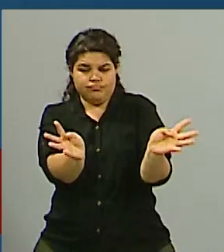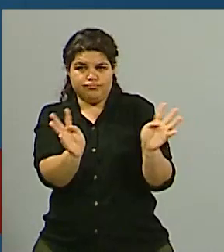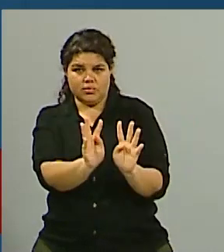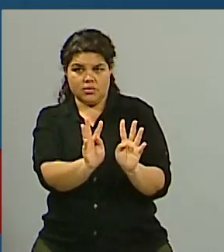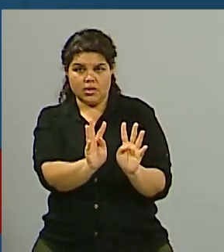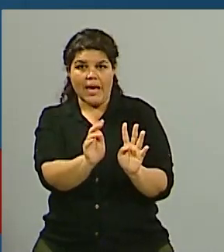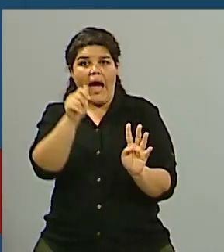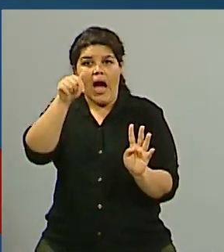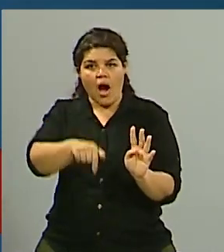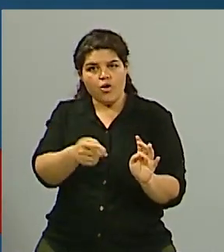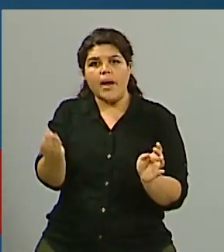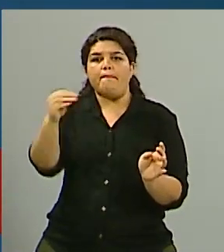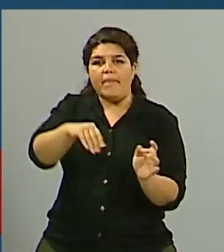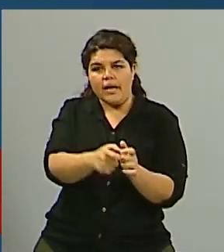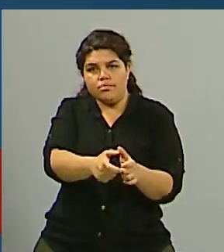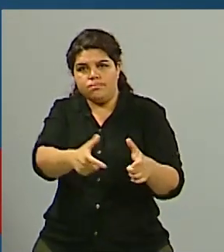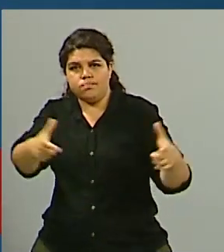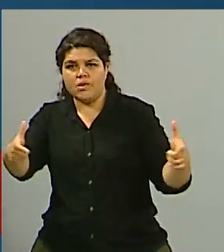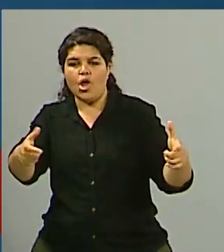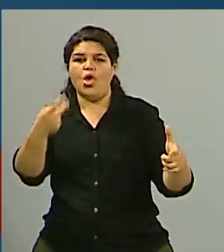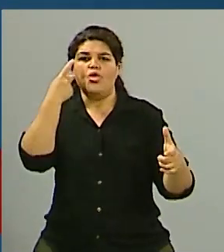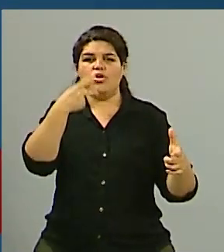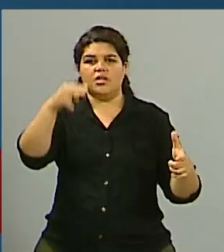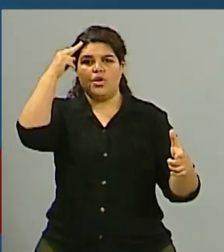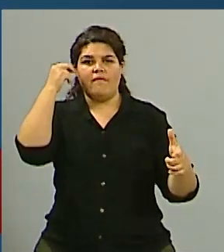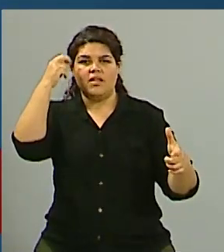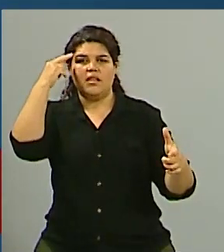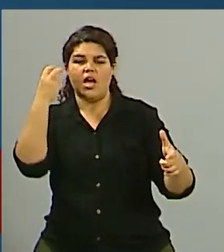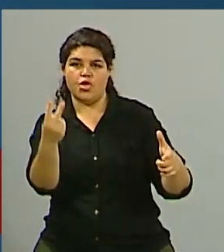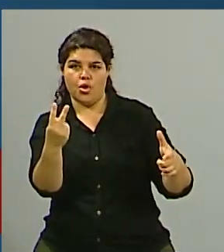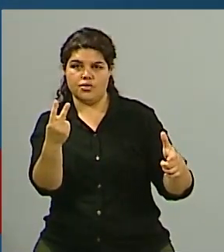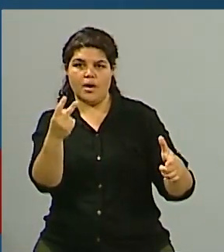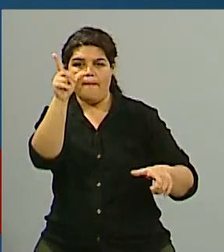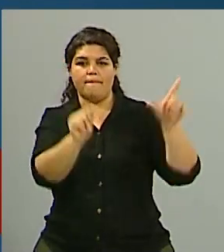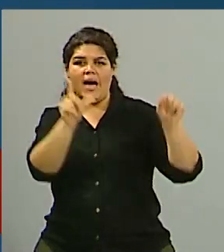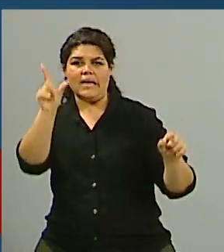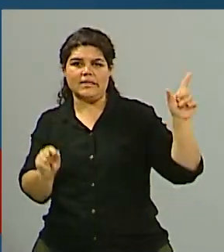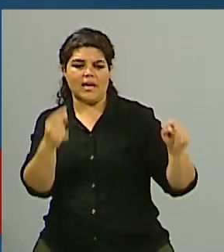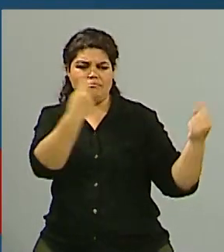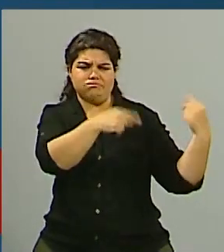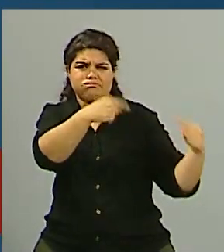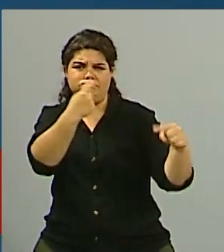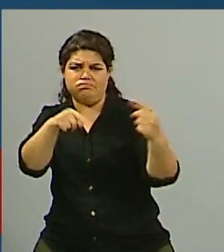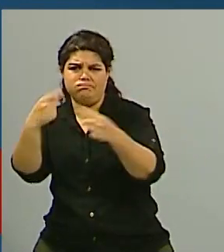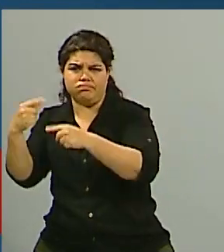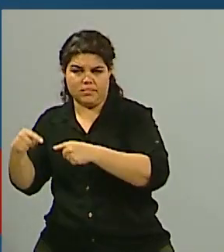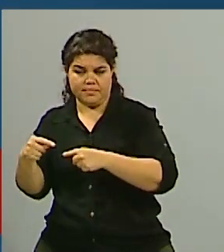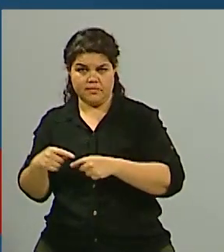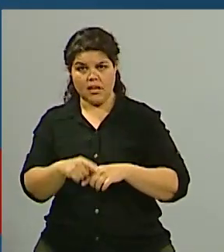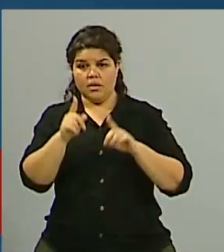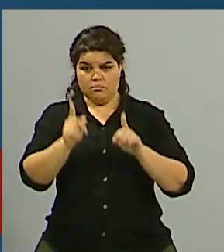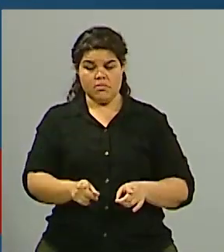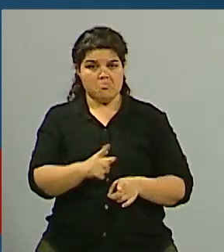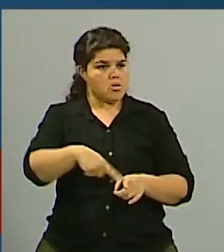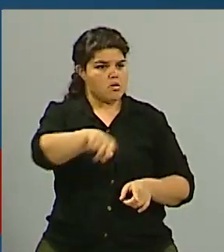192 países que forman parte de Naciones Unidas. Y allí hemos contado con expresiones de